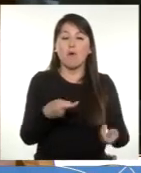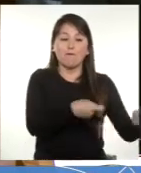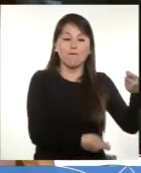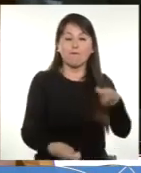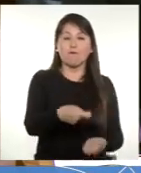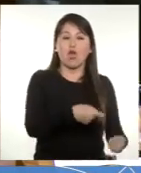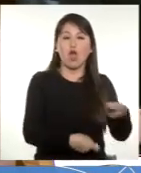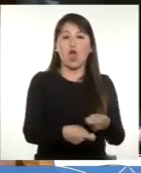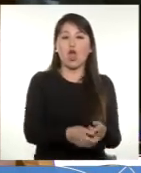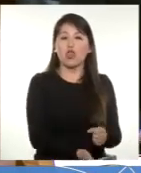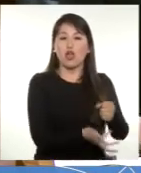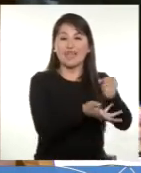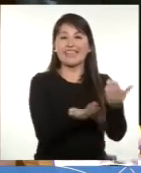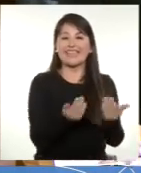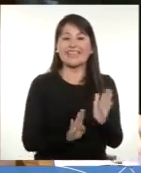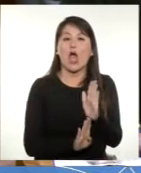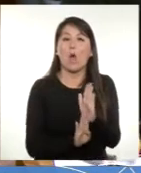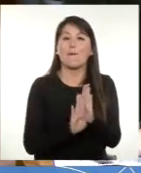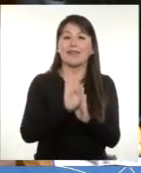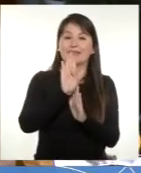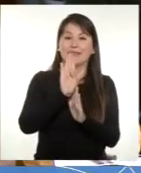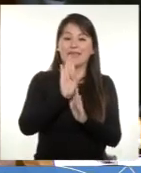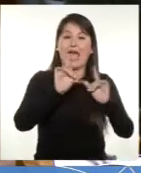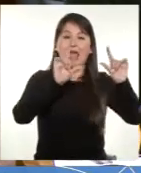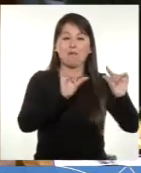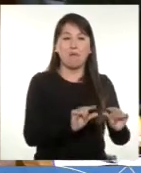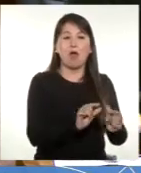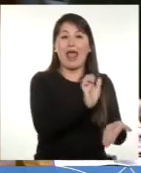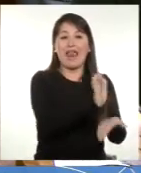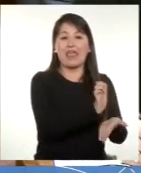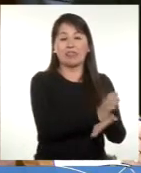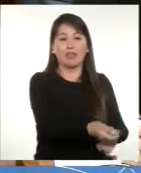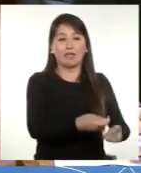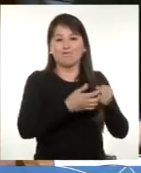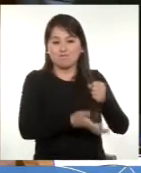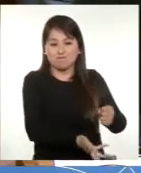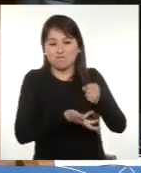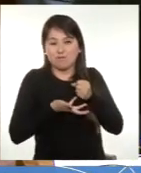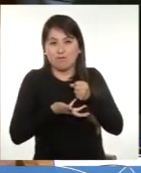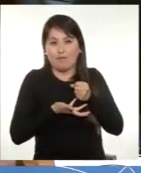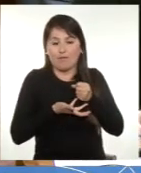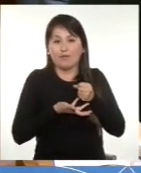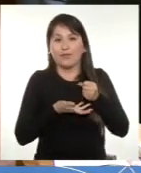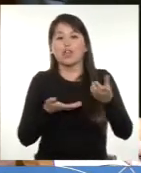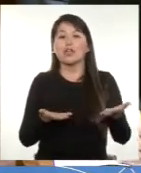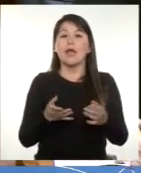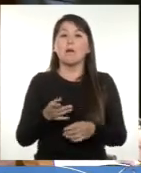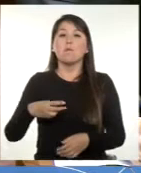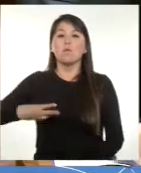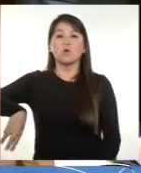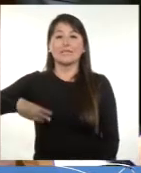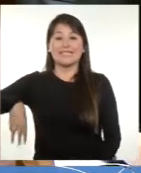Municipal y se requiere aumentar el bajo aporte fiscal como también incrementar los aportes de los municipios más